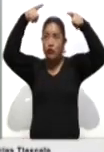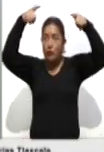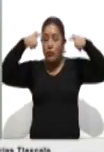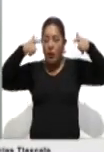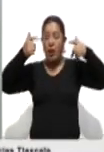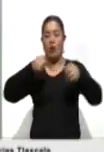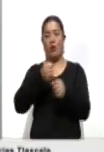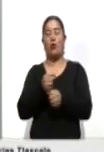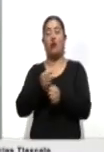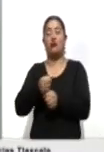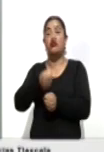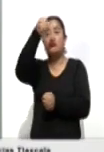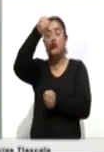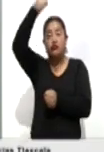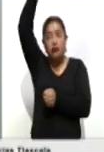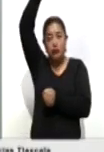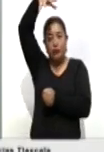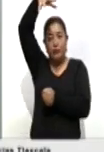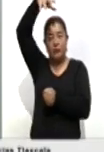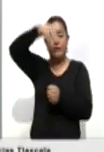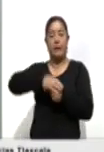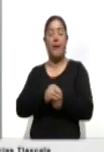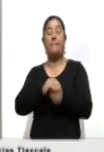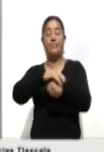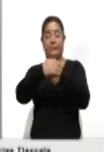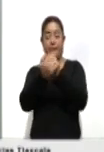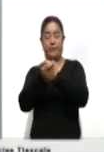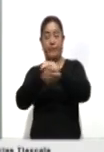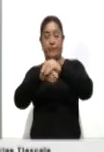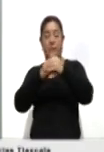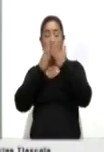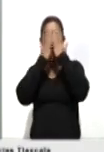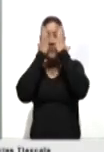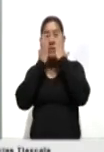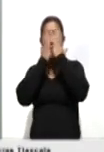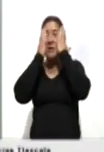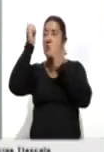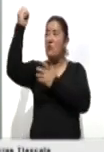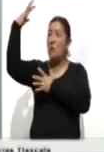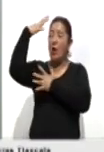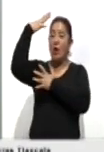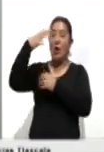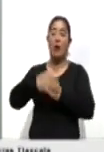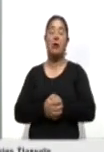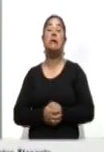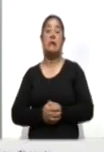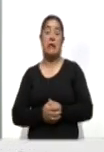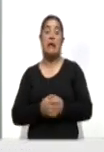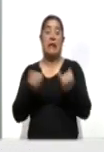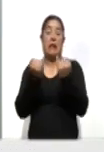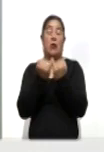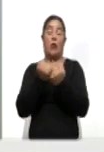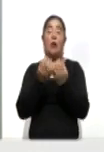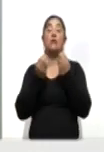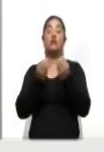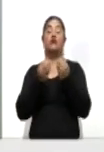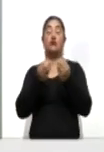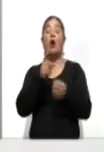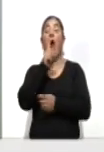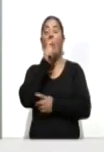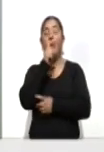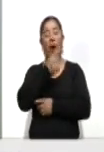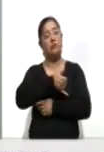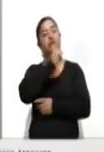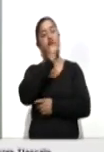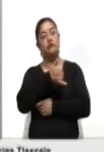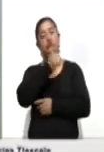bloqueador solar y sobre todo incrementar el consumo de bebidas líquidos, sobre